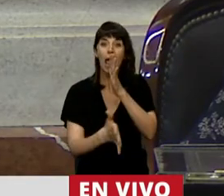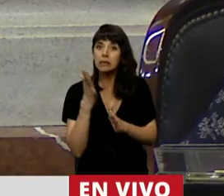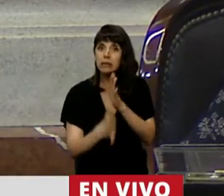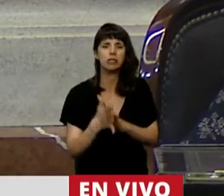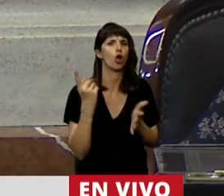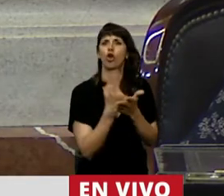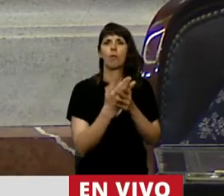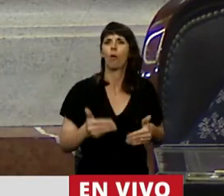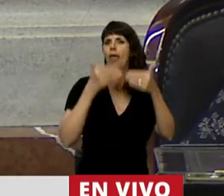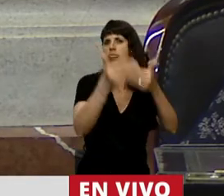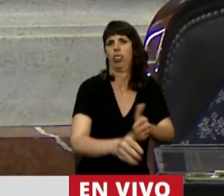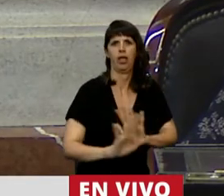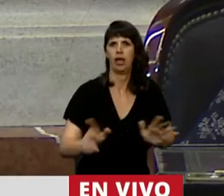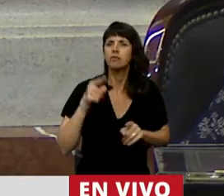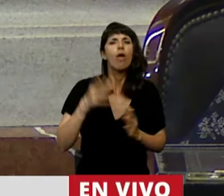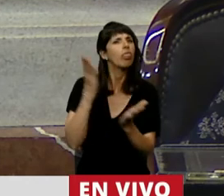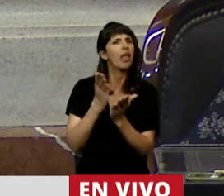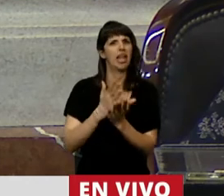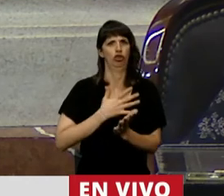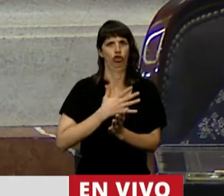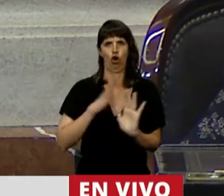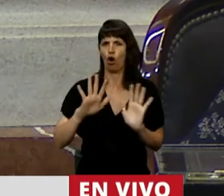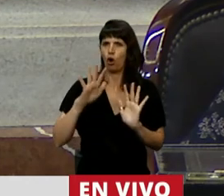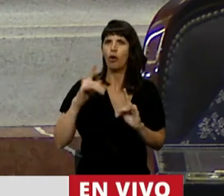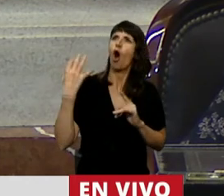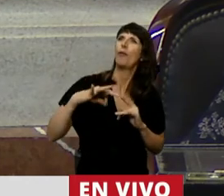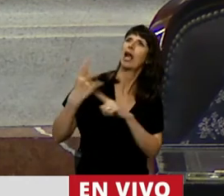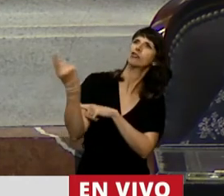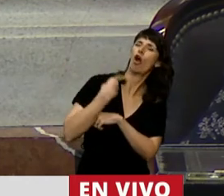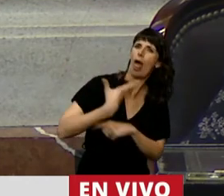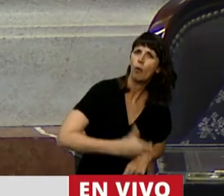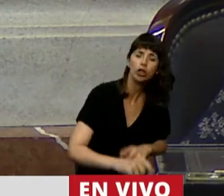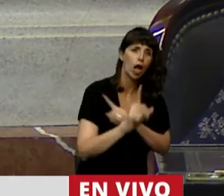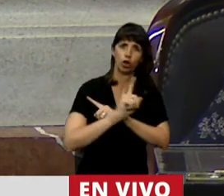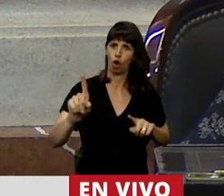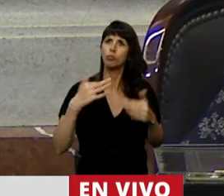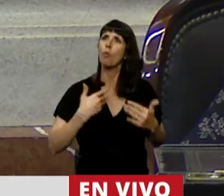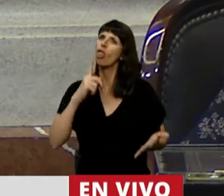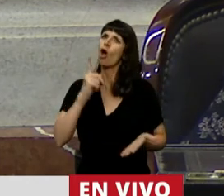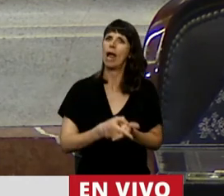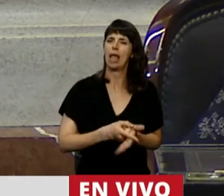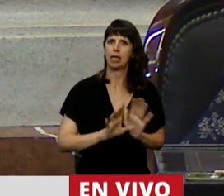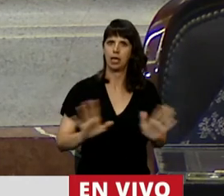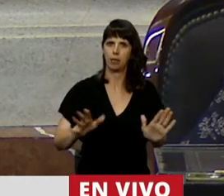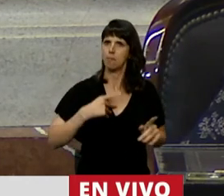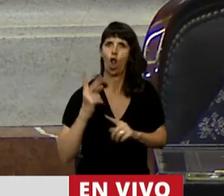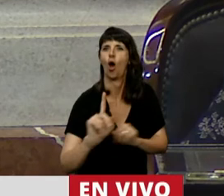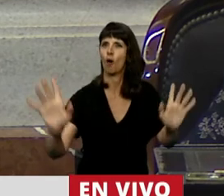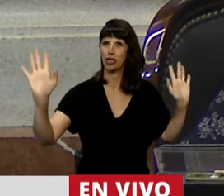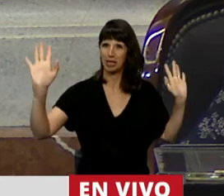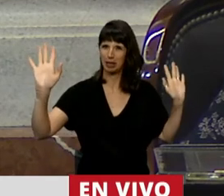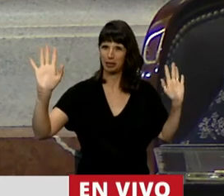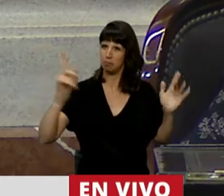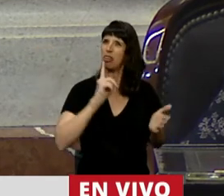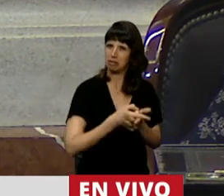un derecho, no una obligación. Es la posibilidad de elegir sin morir en el intento. Y espero contribuir